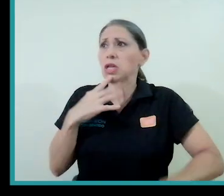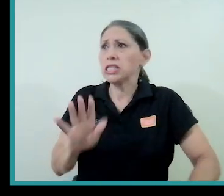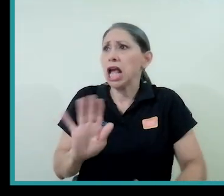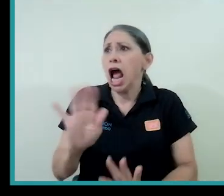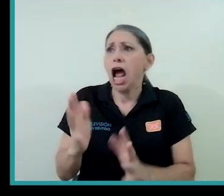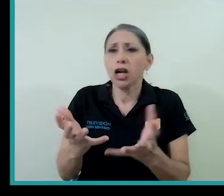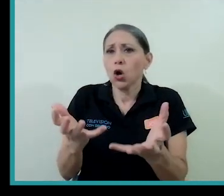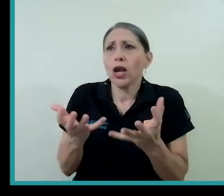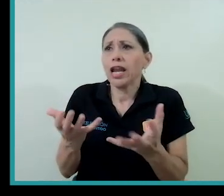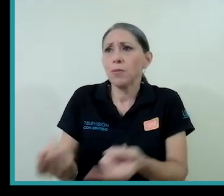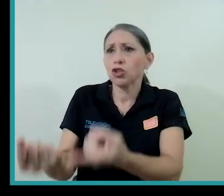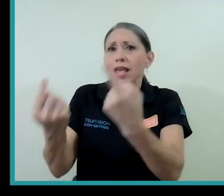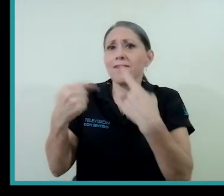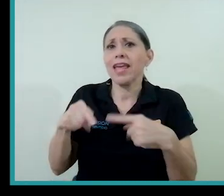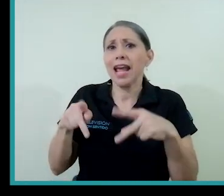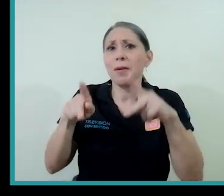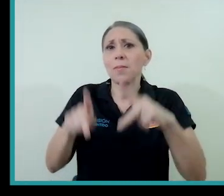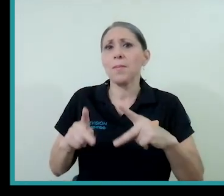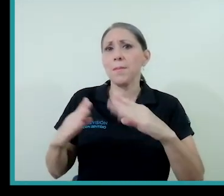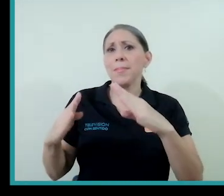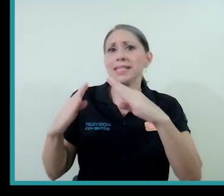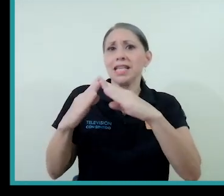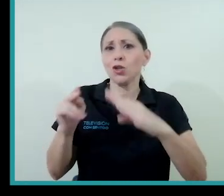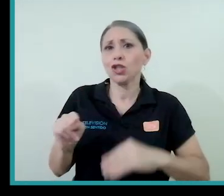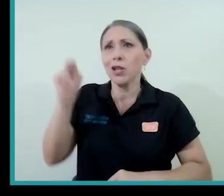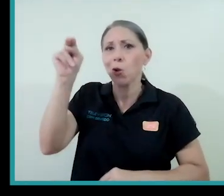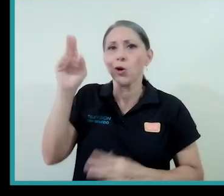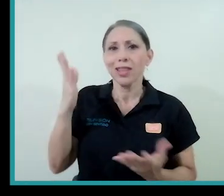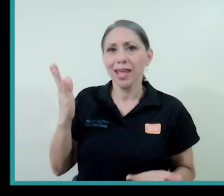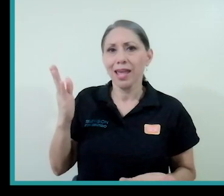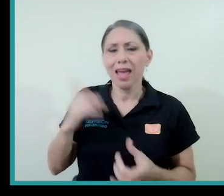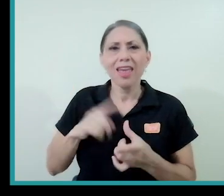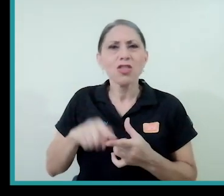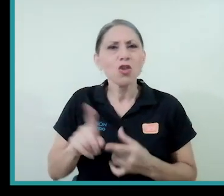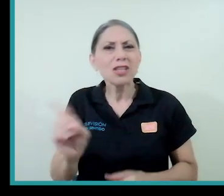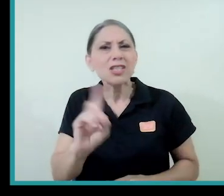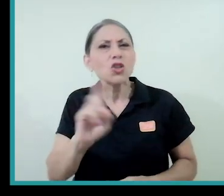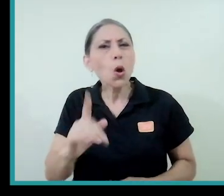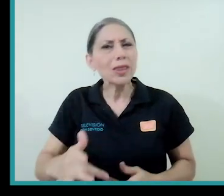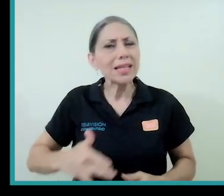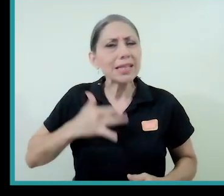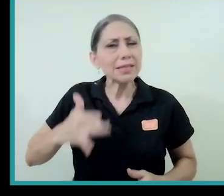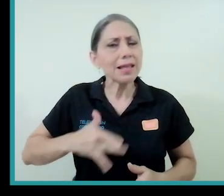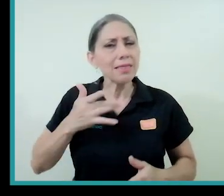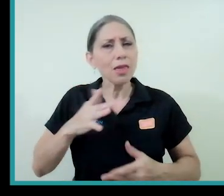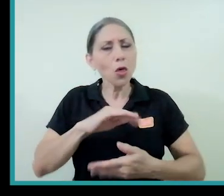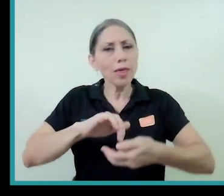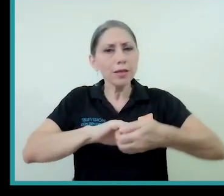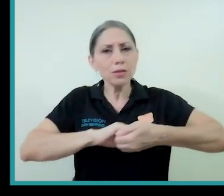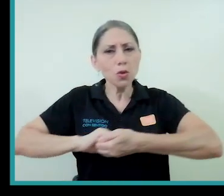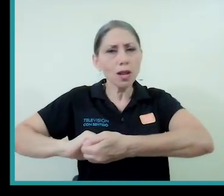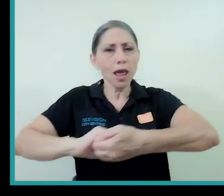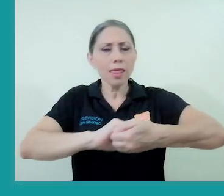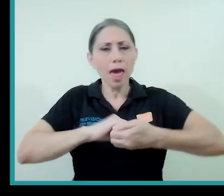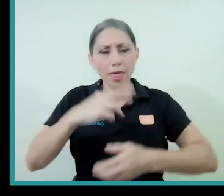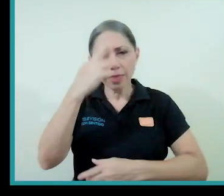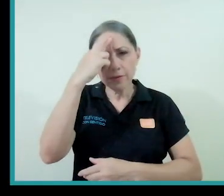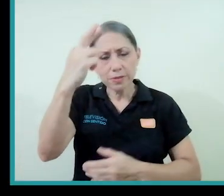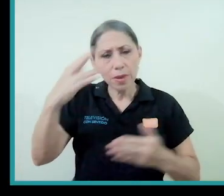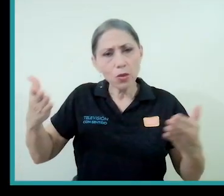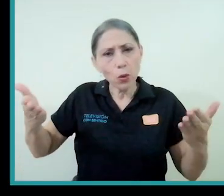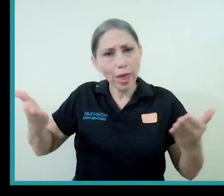los vecinos del norte. Entonces, ¿dónde está ese sentido de solidaridad, de respeto, de acogida?